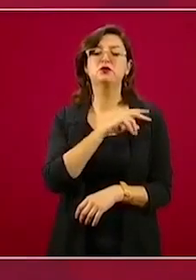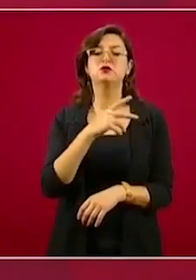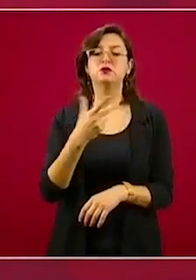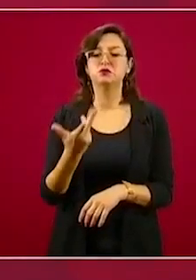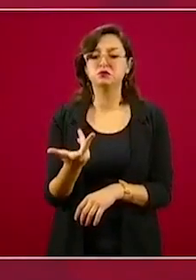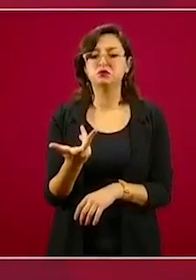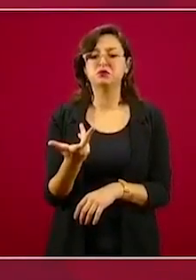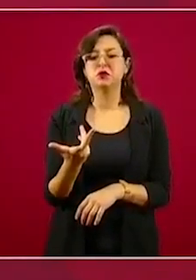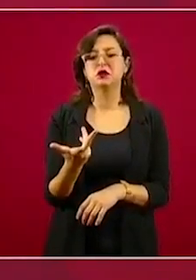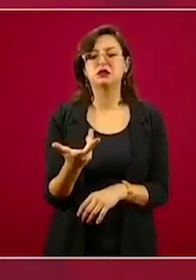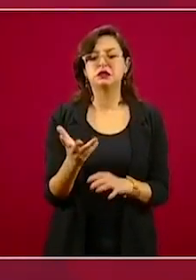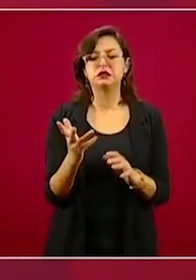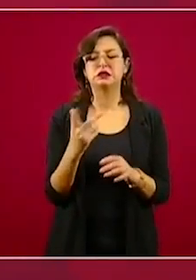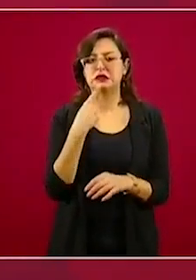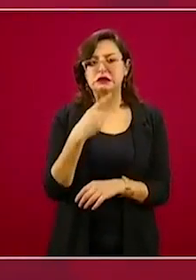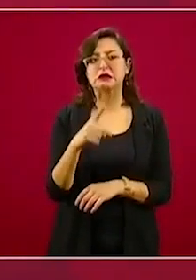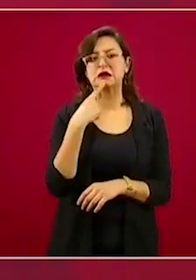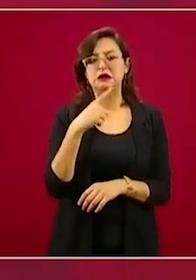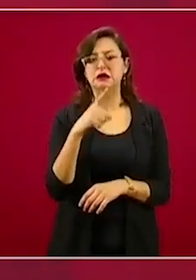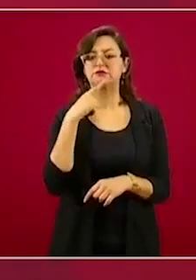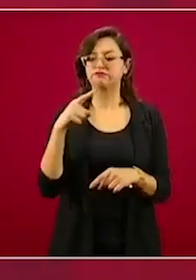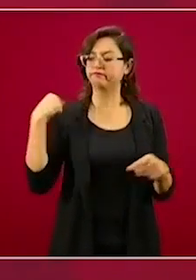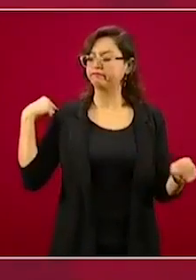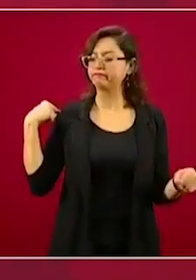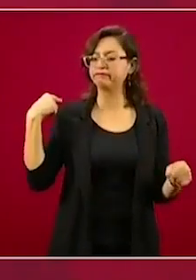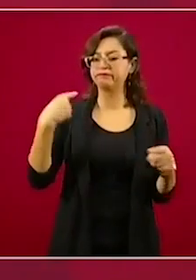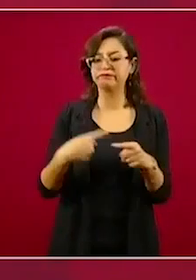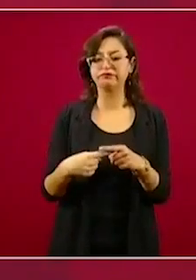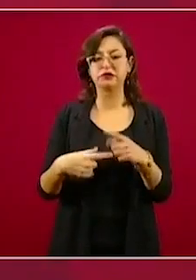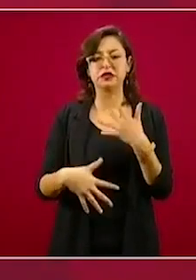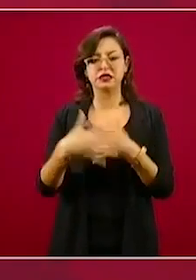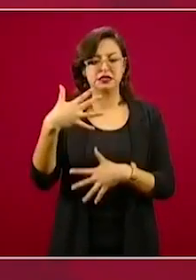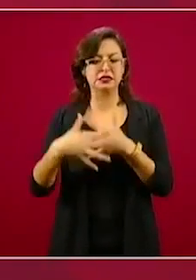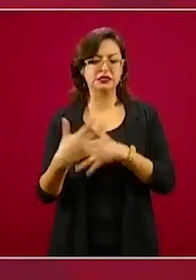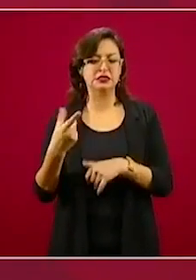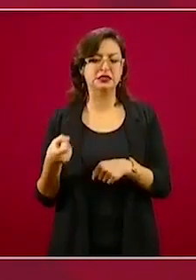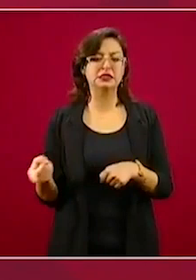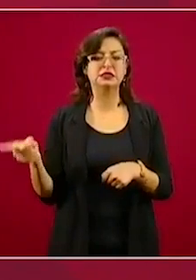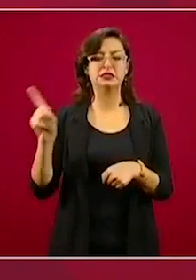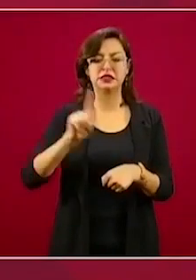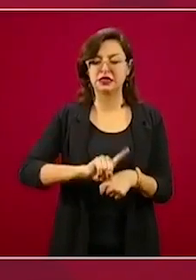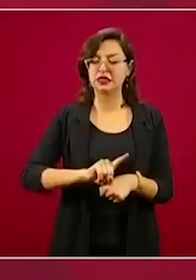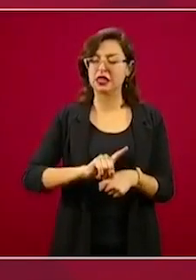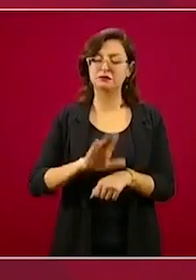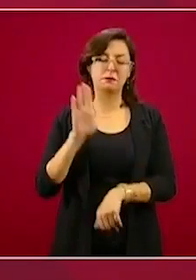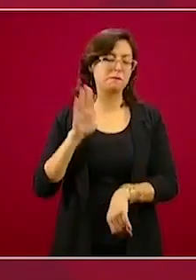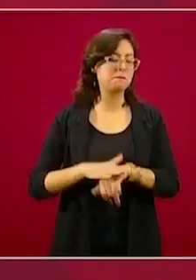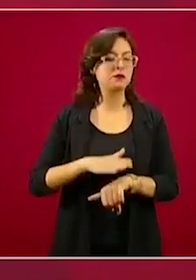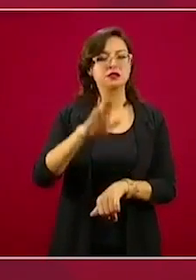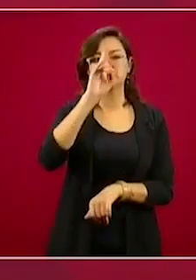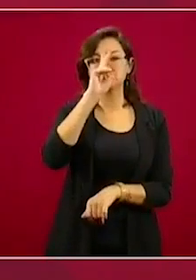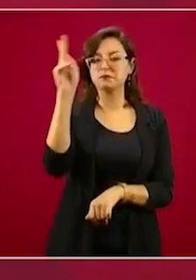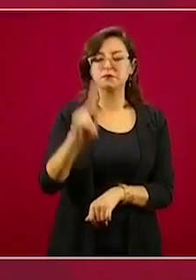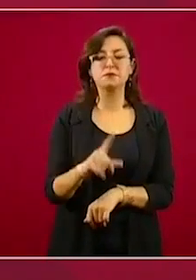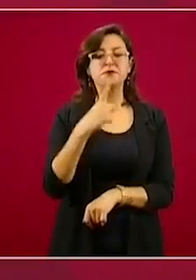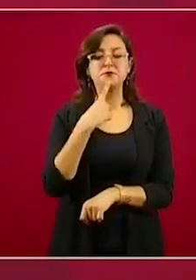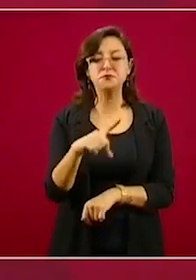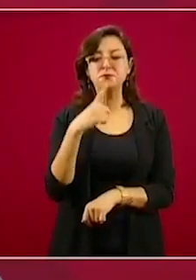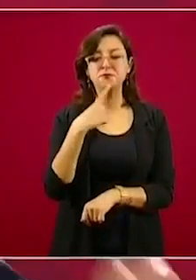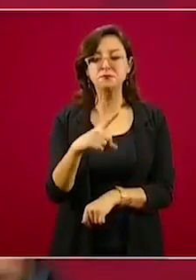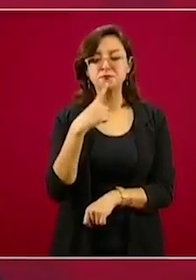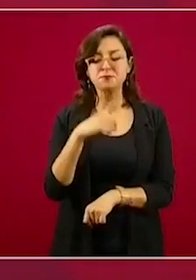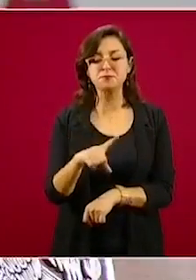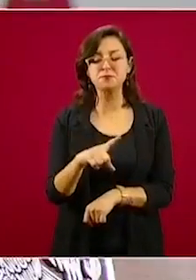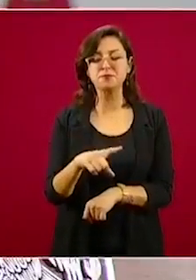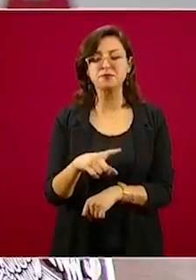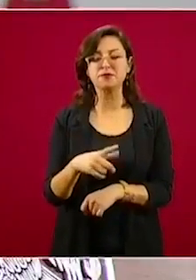Ricardo Sheffield, titular de la Profeco, descartó que a nivel nacional se esté gestando un aumento de las colegiaturas en medio de